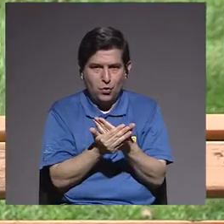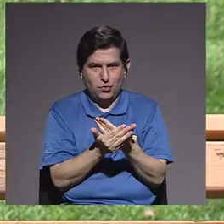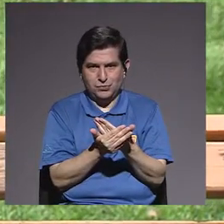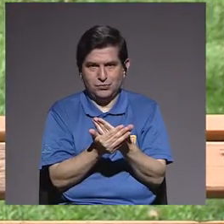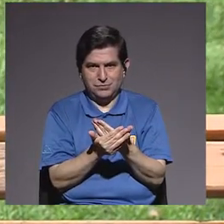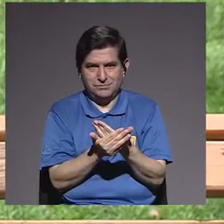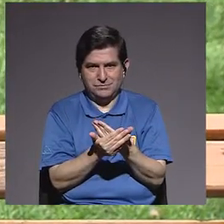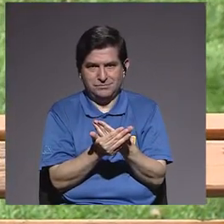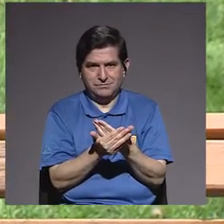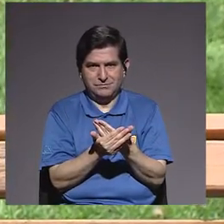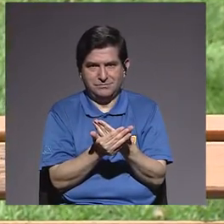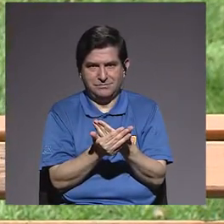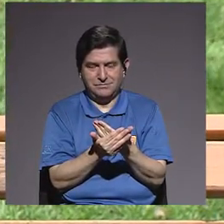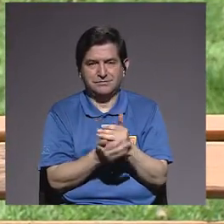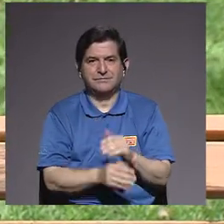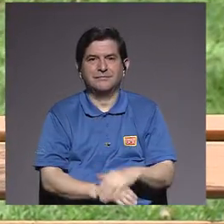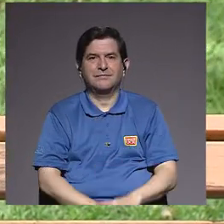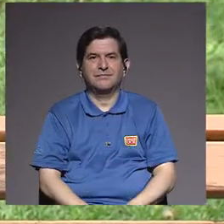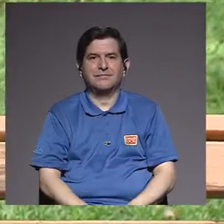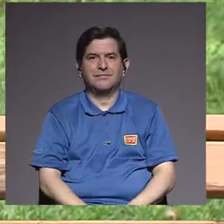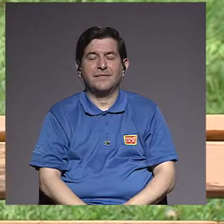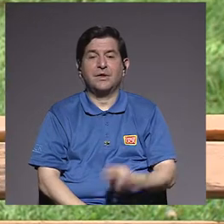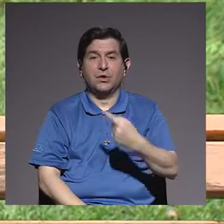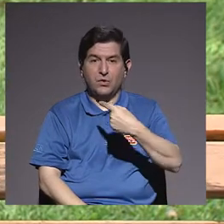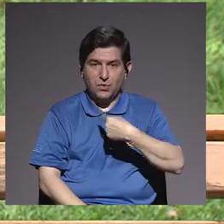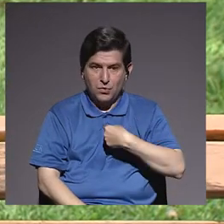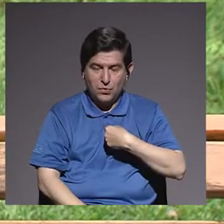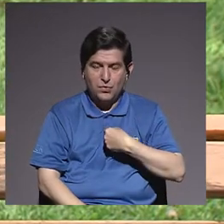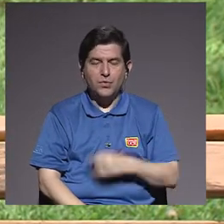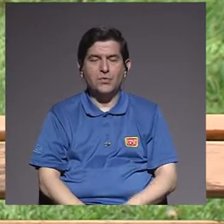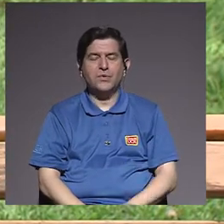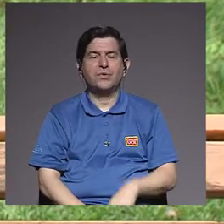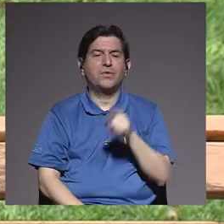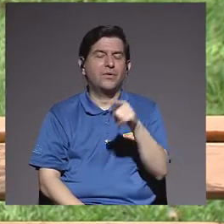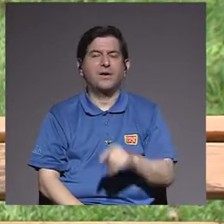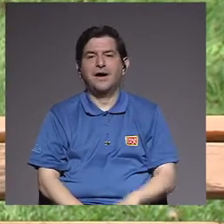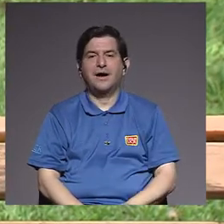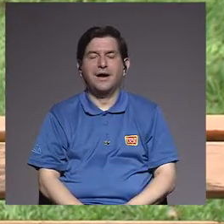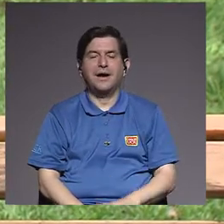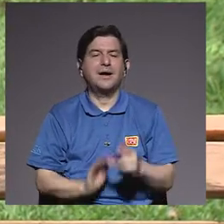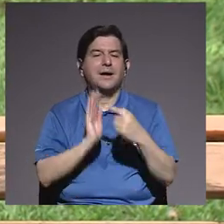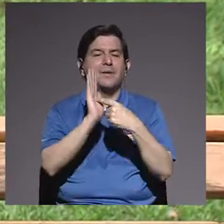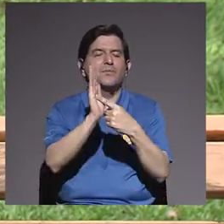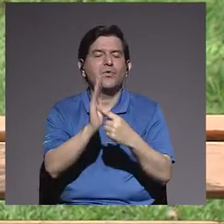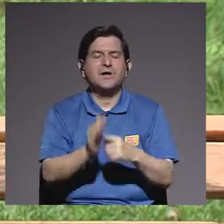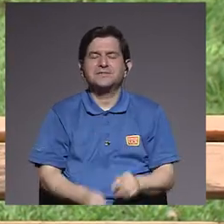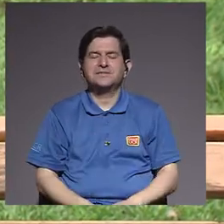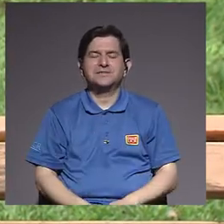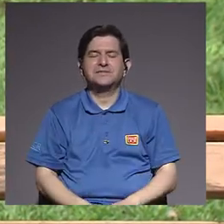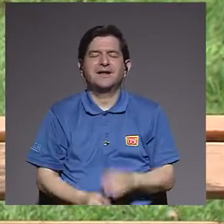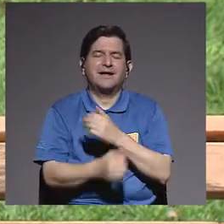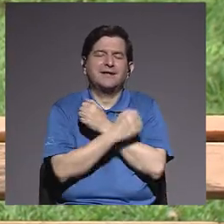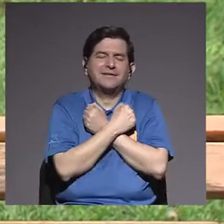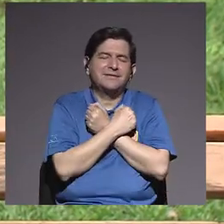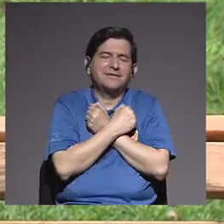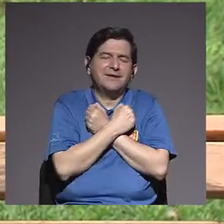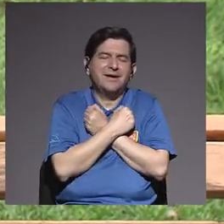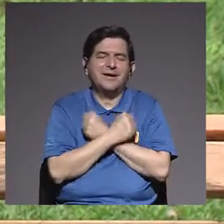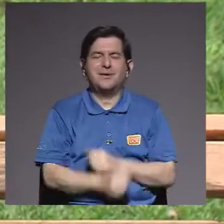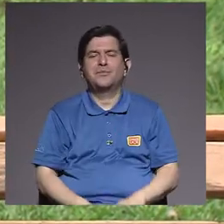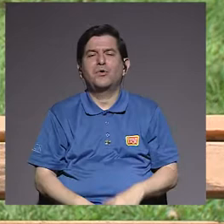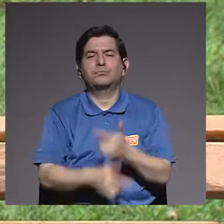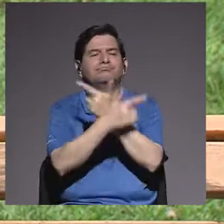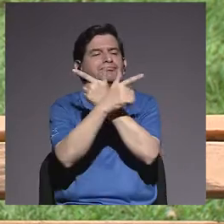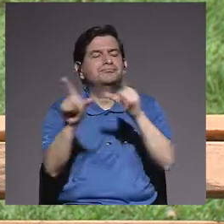definitivamente es ser espontáneo en las muestras de aprecio. No dejemos